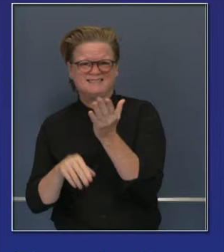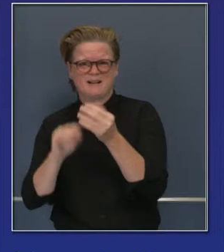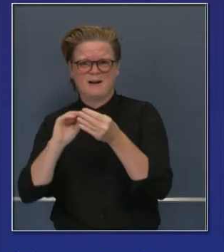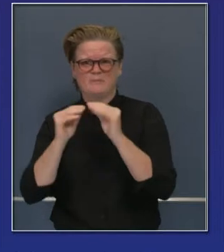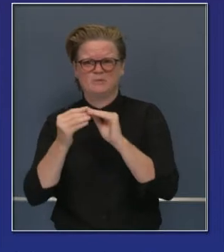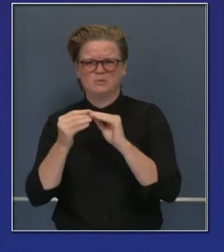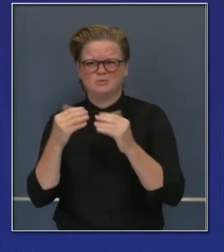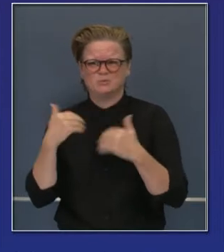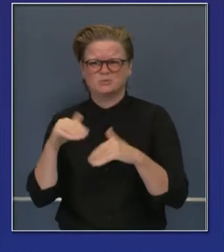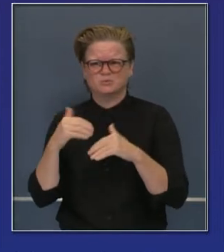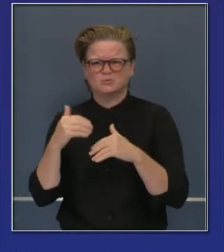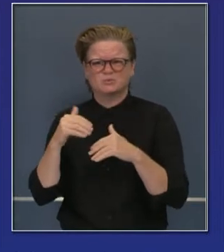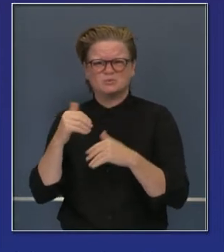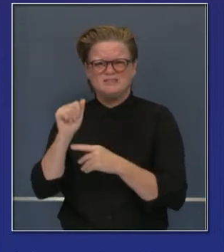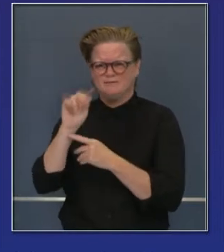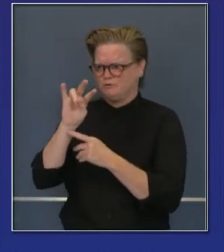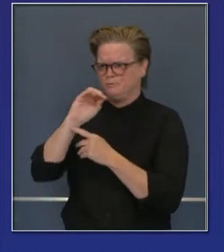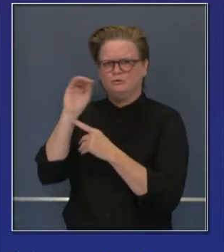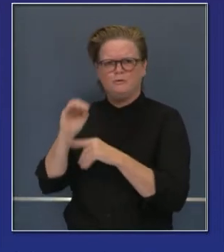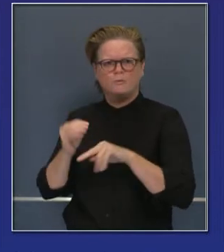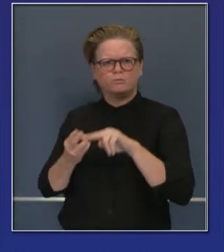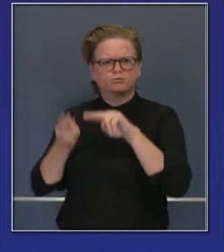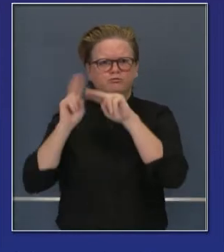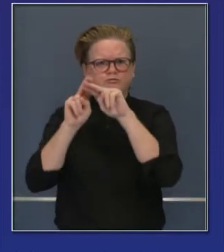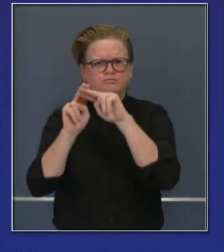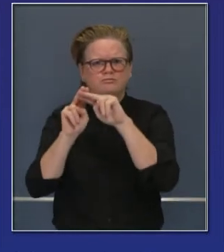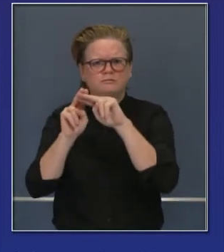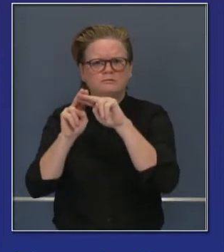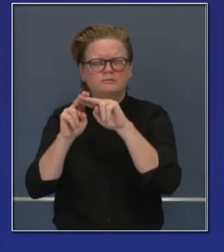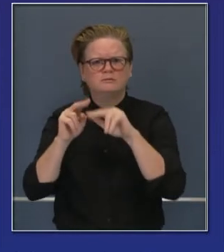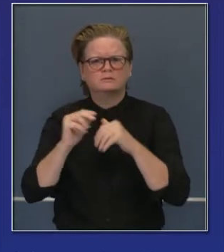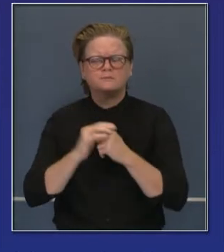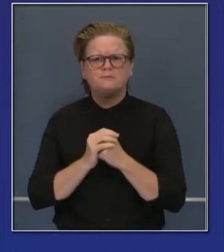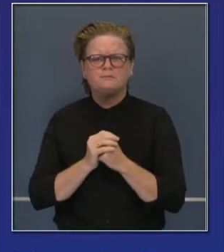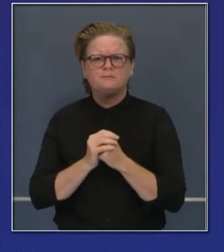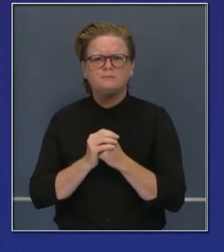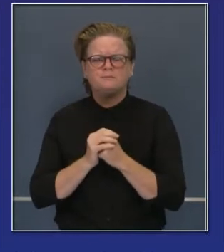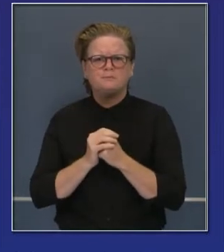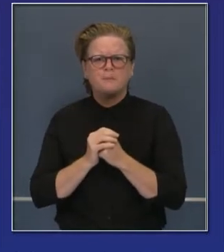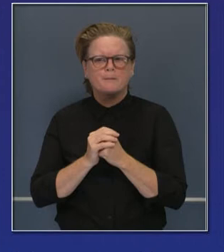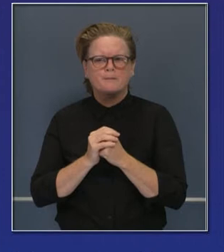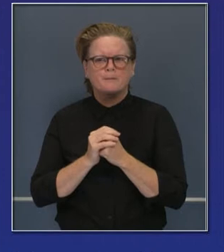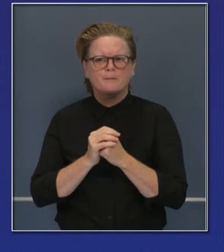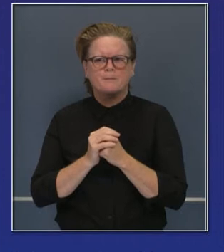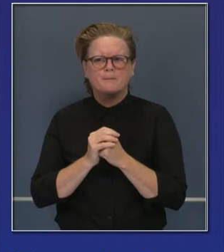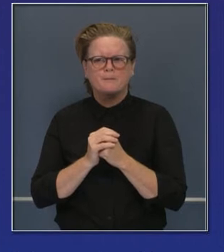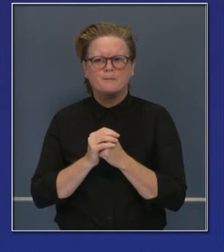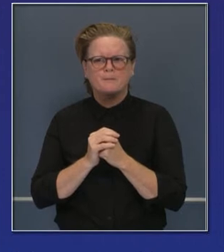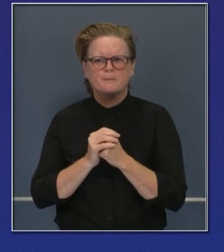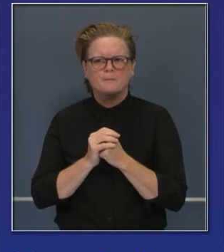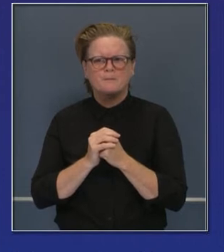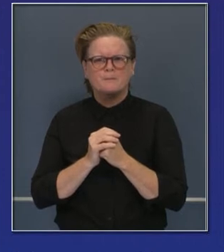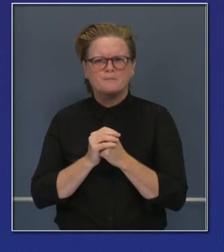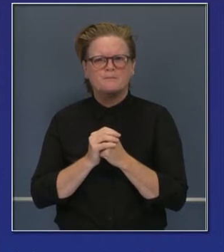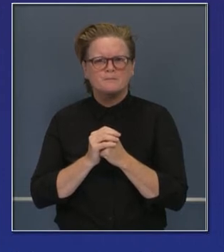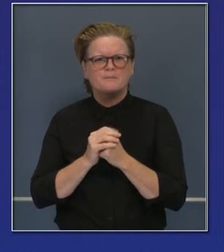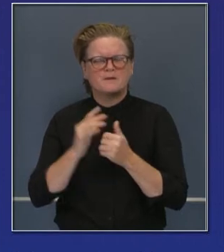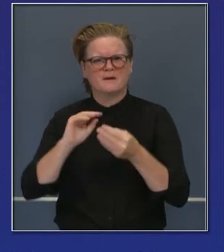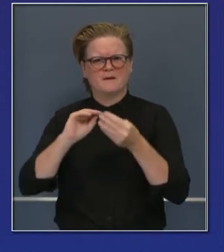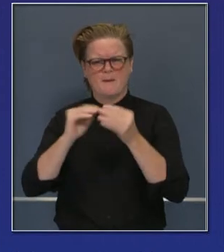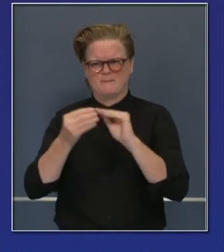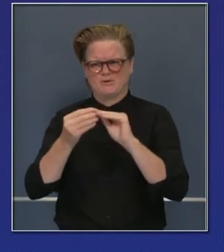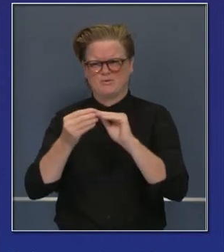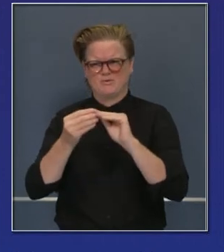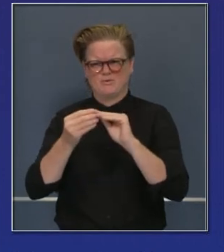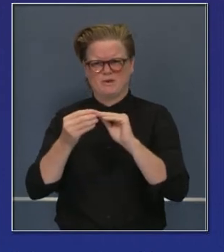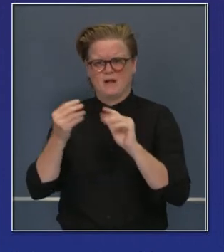son los pacientes que tienen COVID-19. Hoy día esta cifra es de 17 por